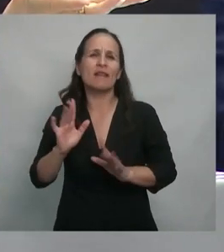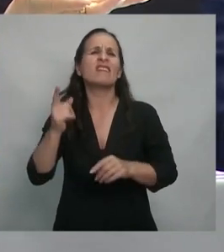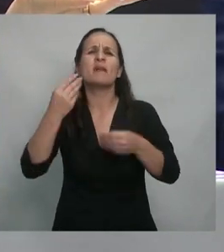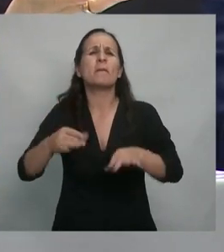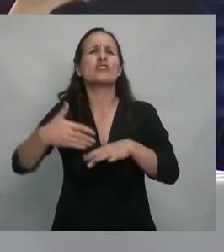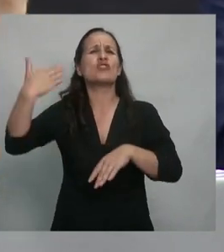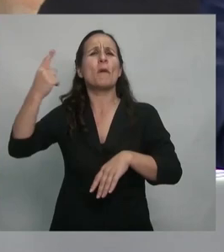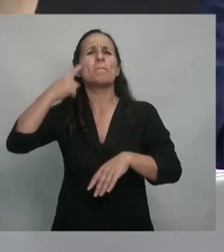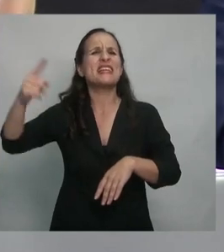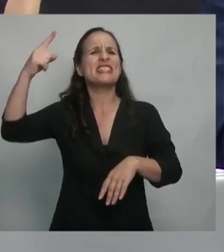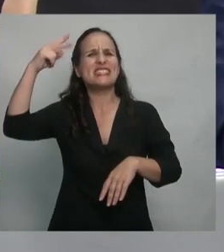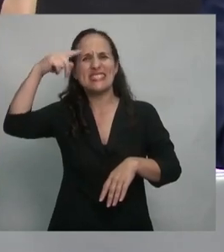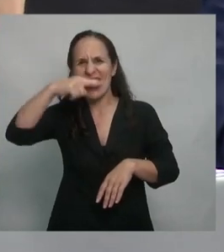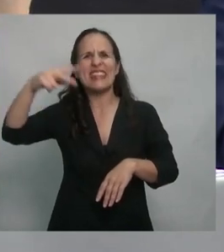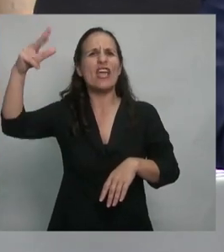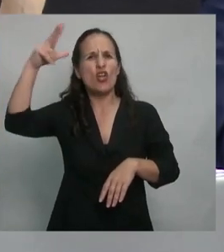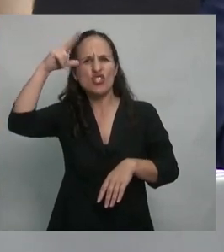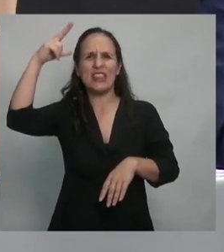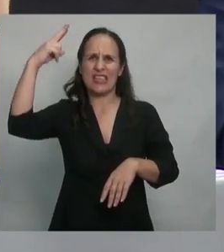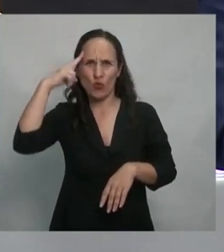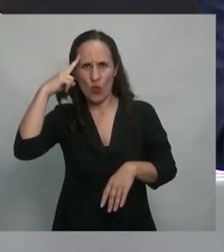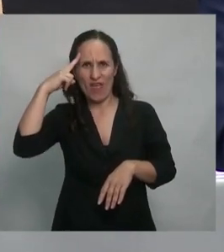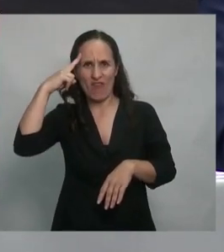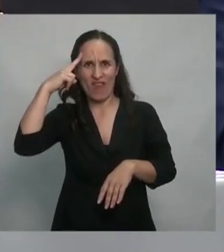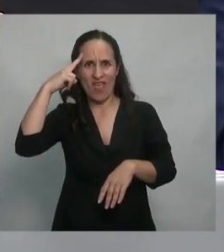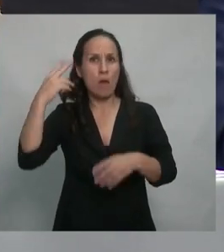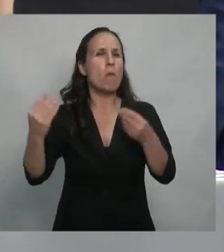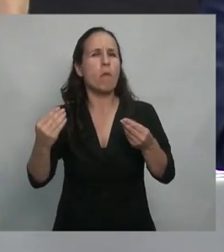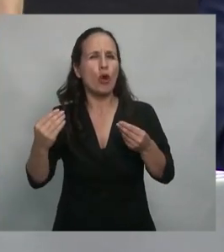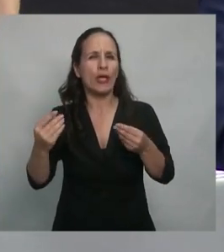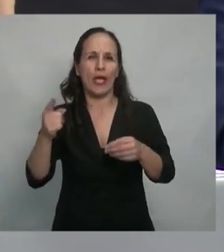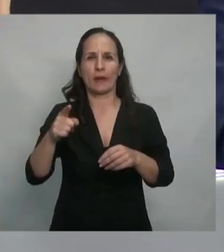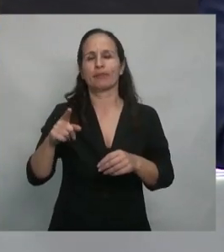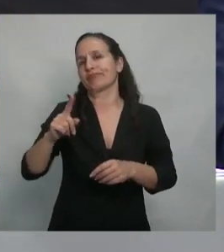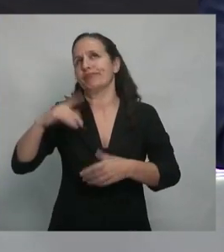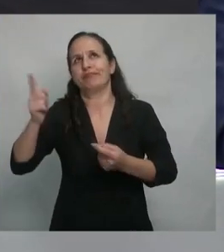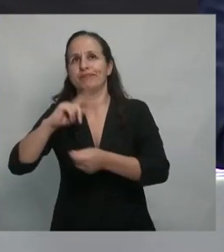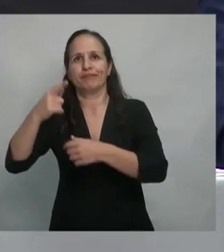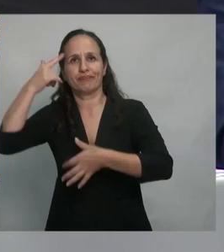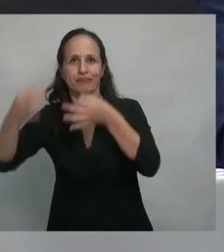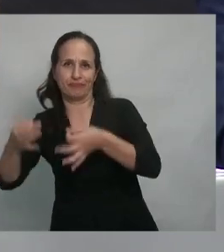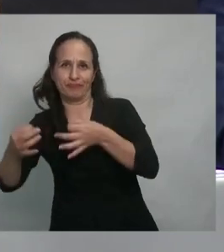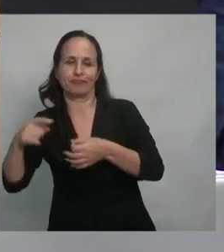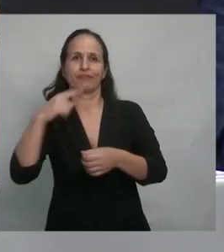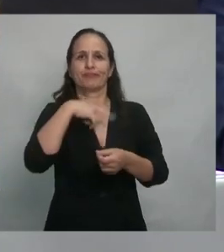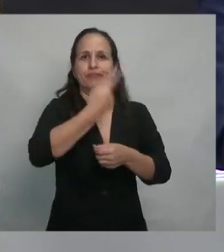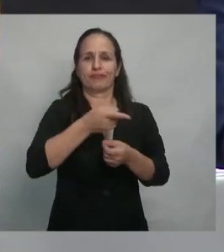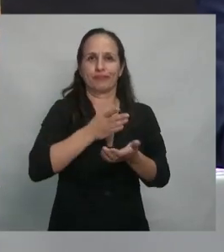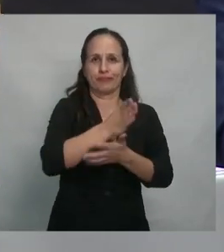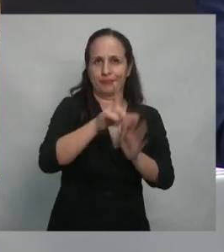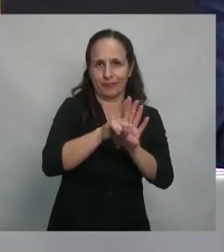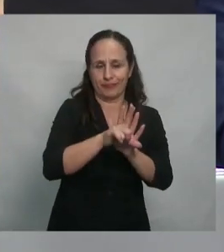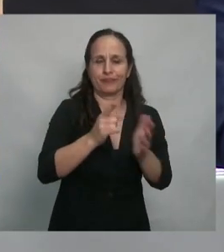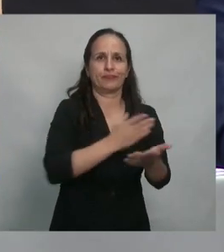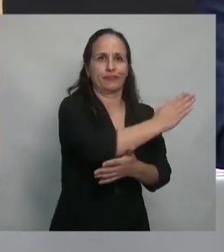de 1789, porque esta división entre poder judicial, poder legislativo y